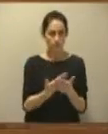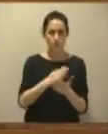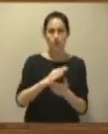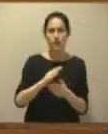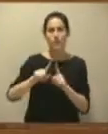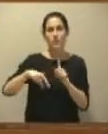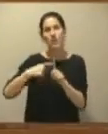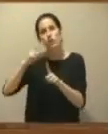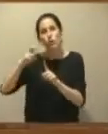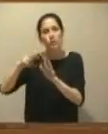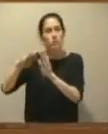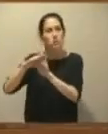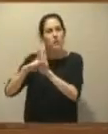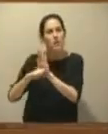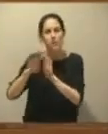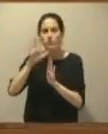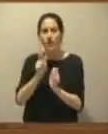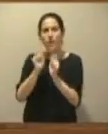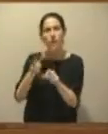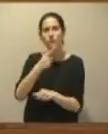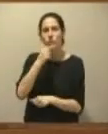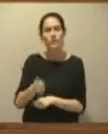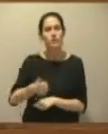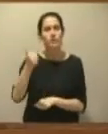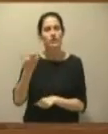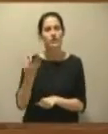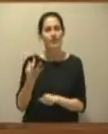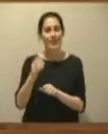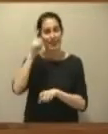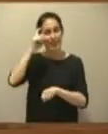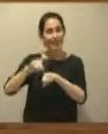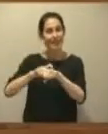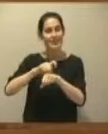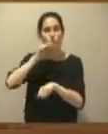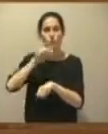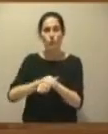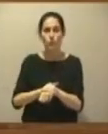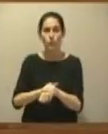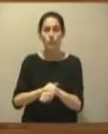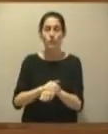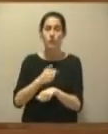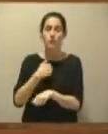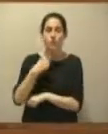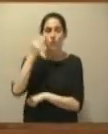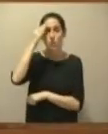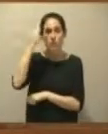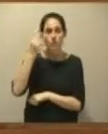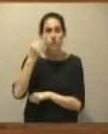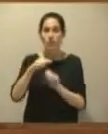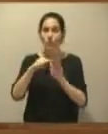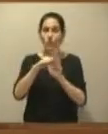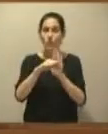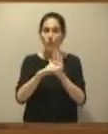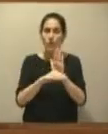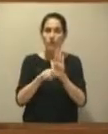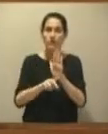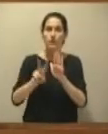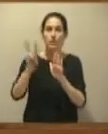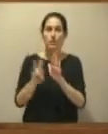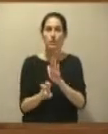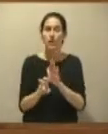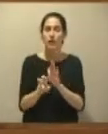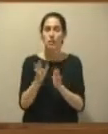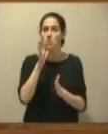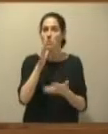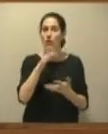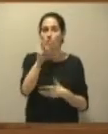faciliten a estos propietarios el poder cumplir con este requisito, en la práctica creemos que esta medida, para lo único que ha servido, es para